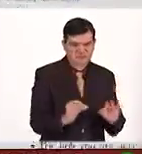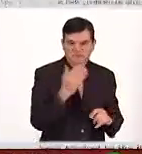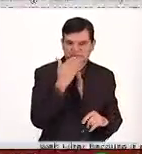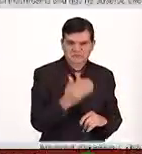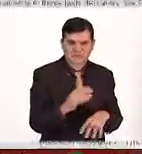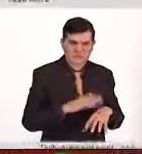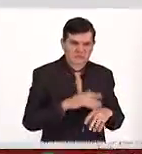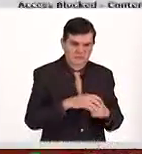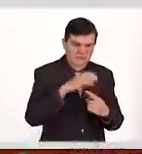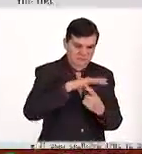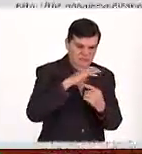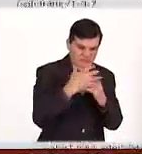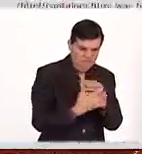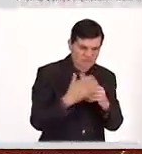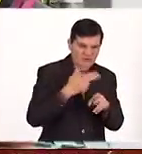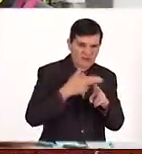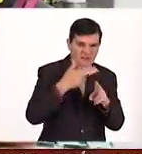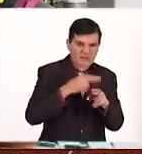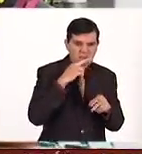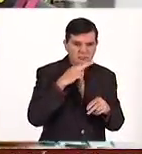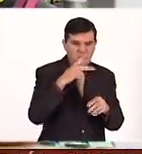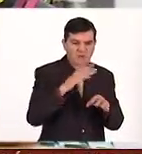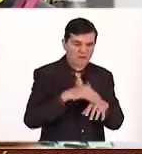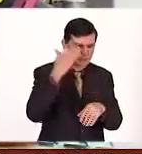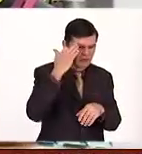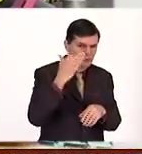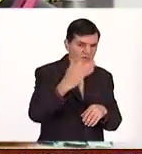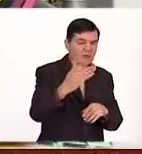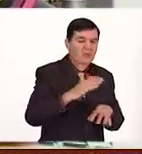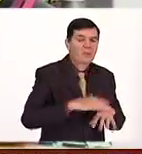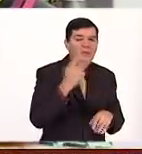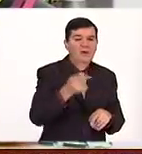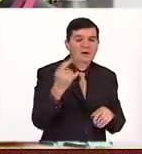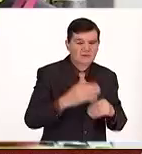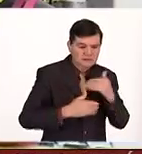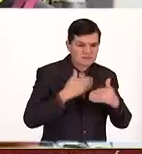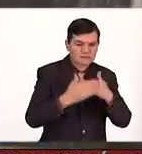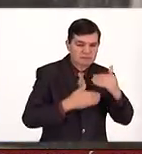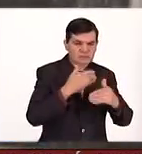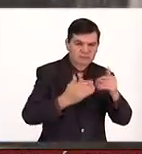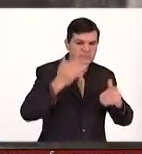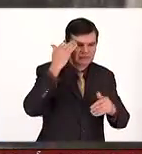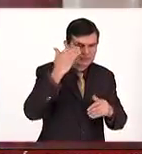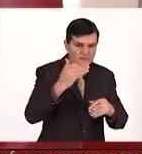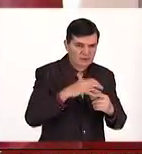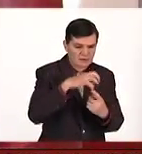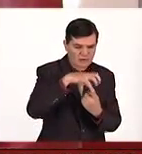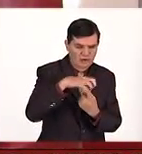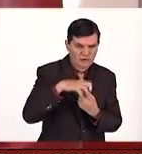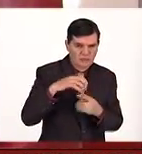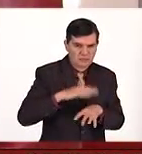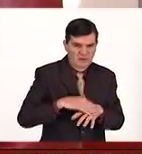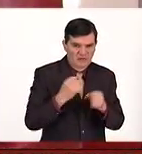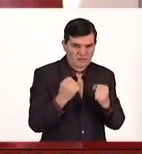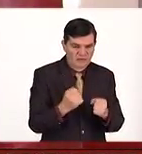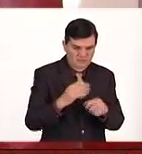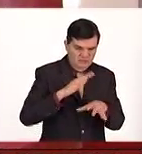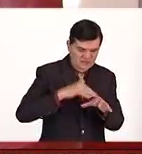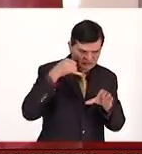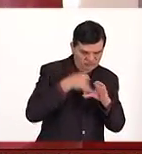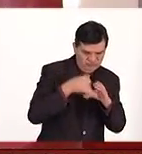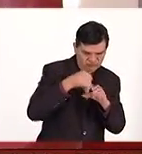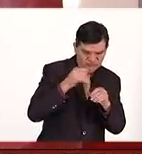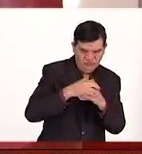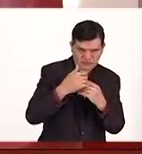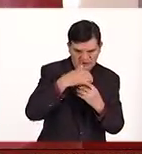por su porosidad e incluso mejora con el tiempo ya que mientras va pasando el tiempo el hongo se va volviendo cada vez más poroso